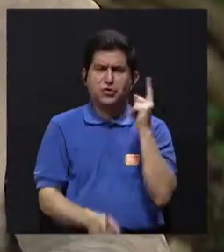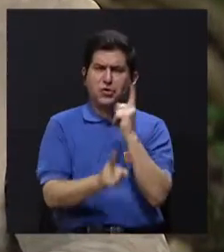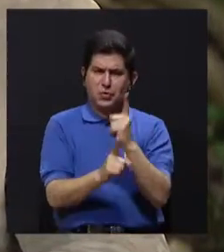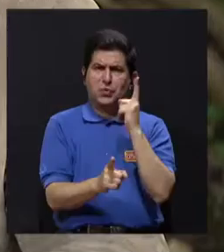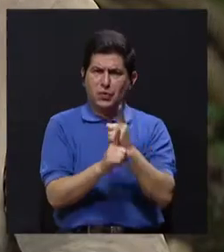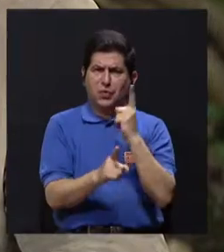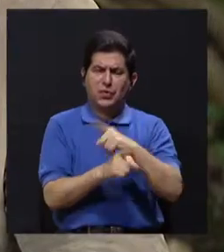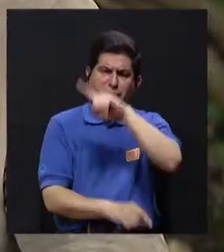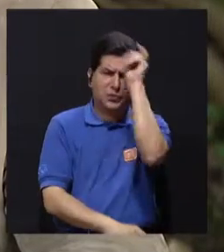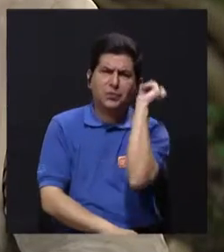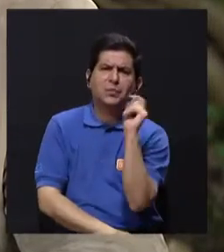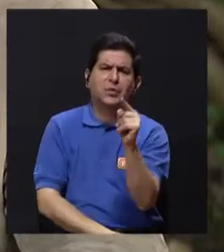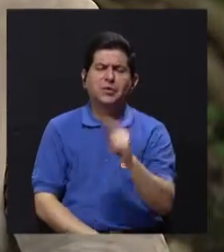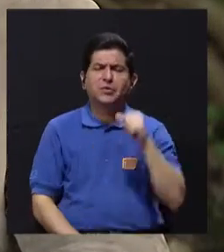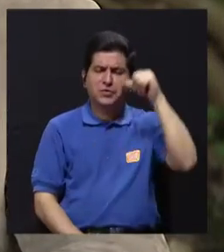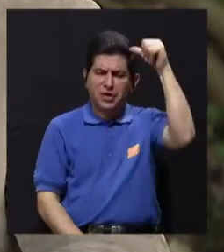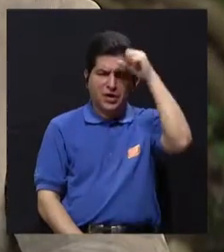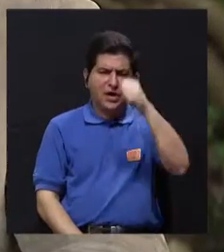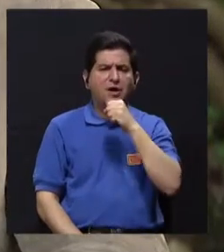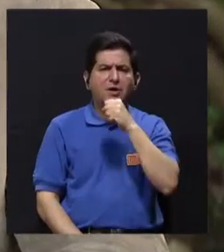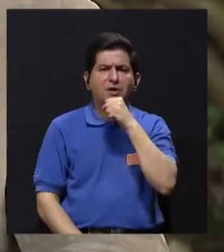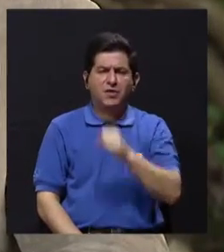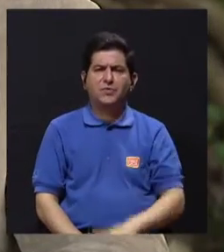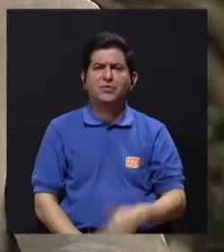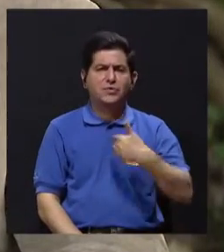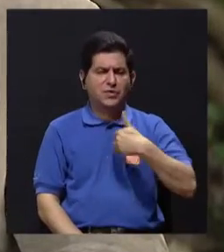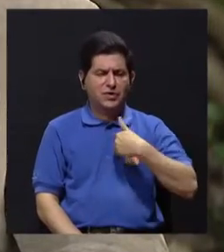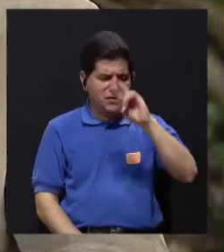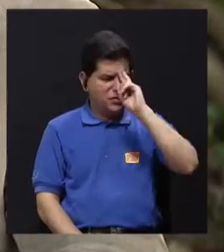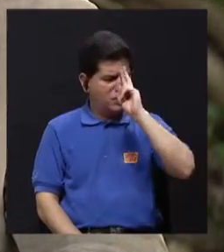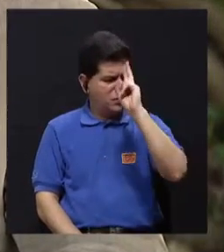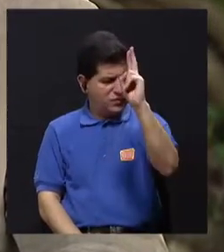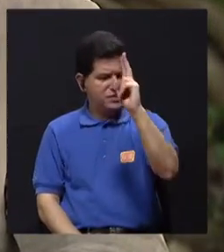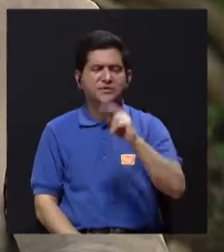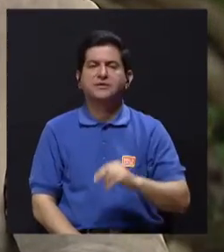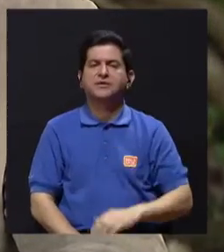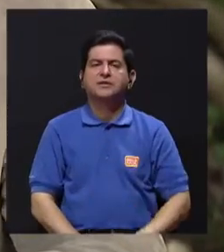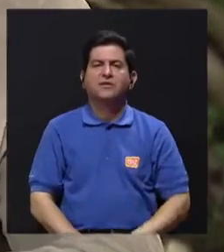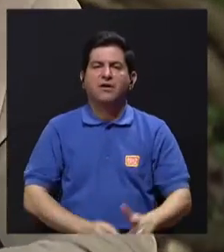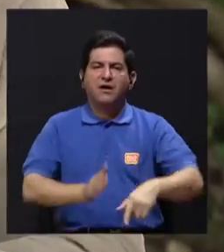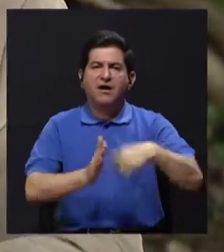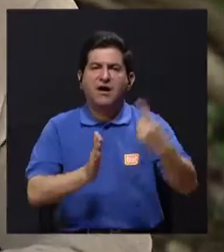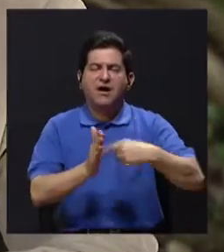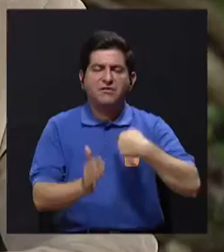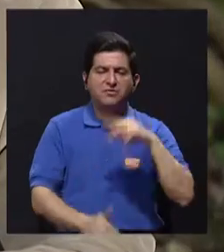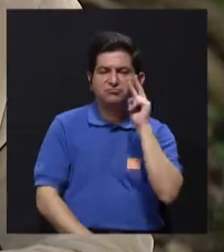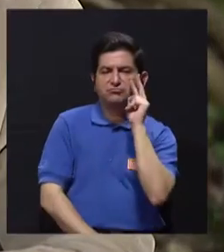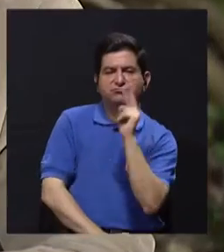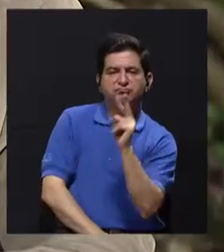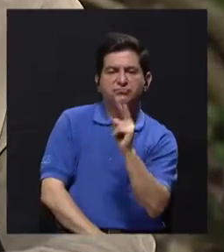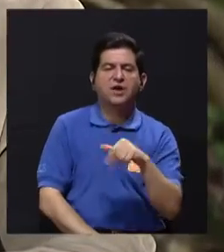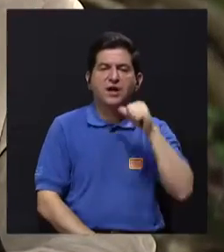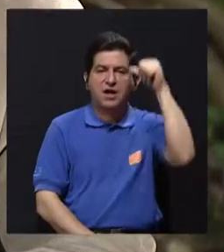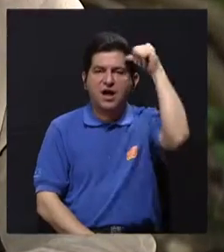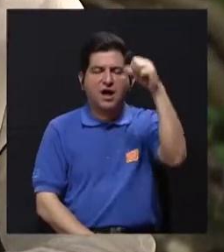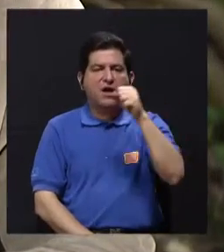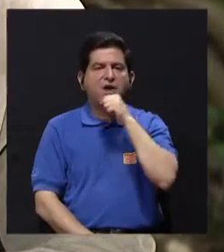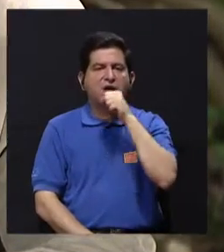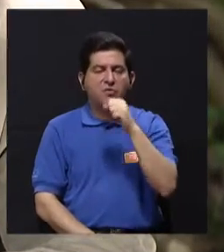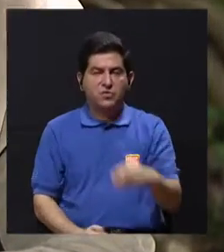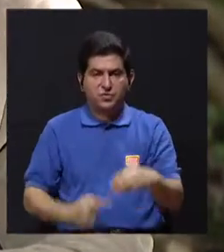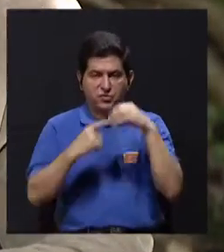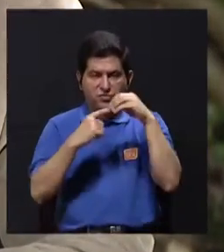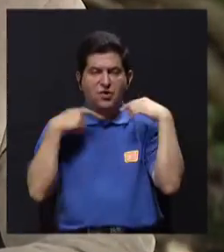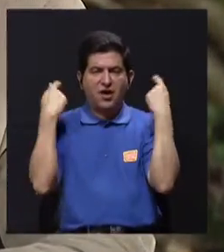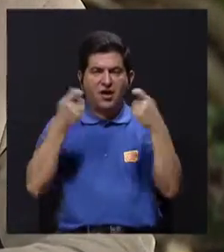oportuno también preguntarle al adulto mayor siempre y tener respeto por eso porque a veces uno observa como el adulto